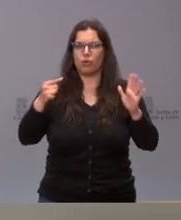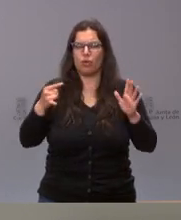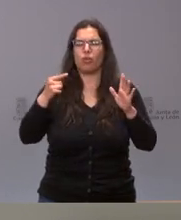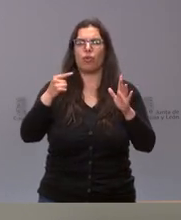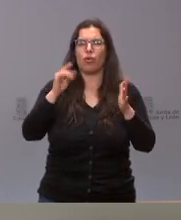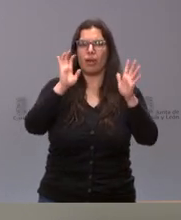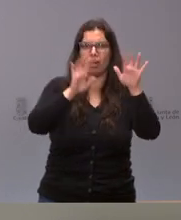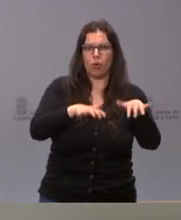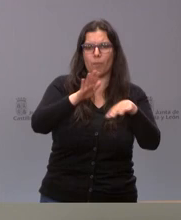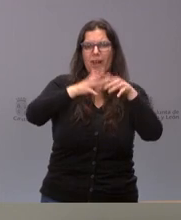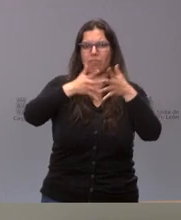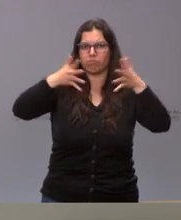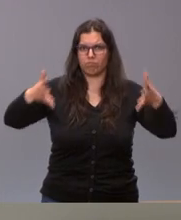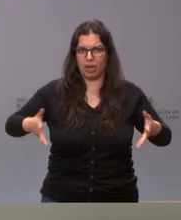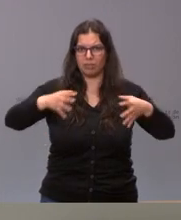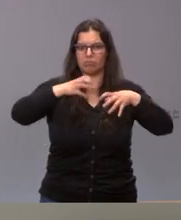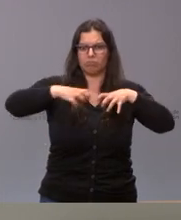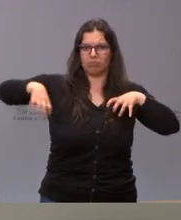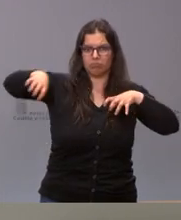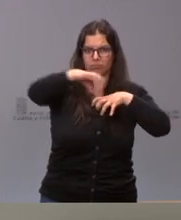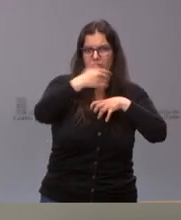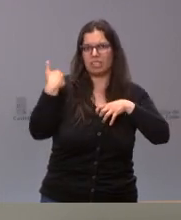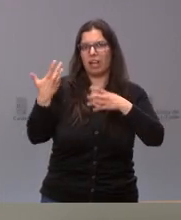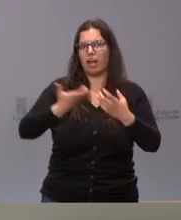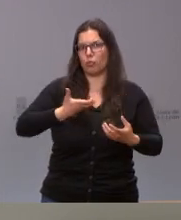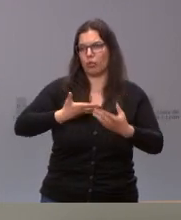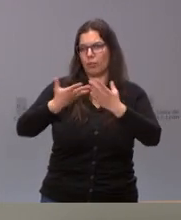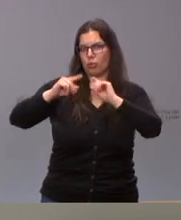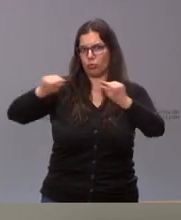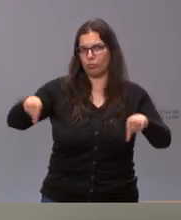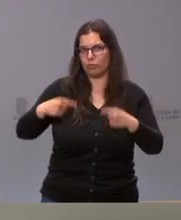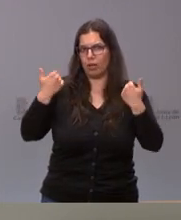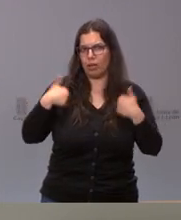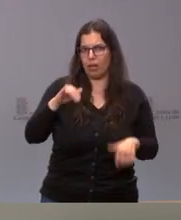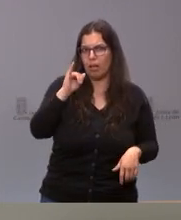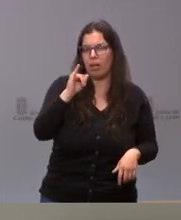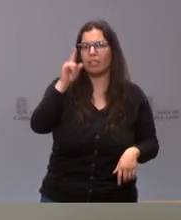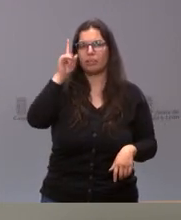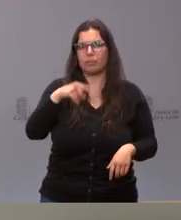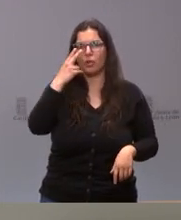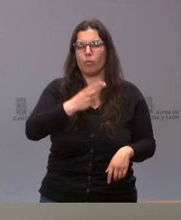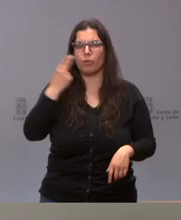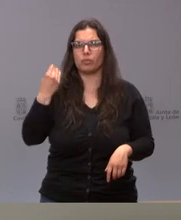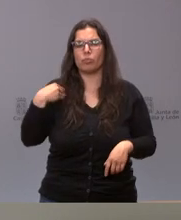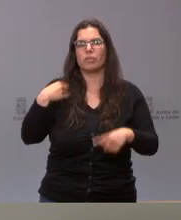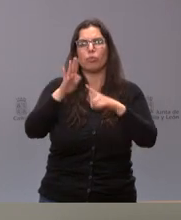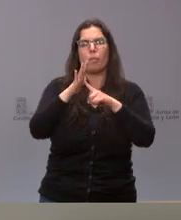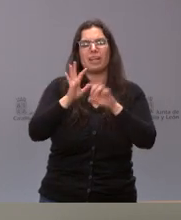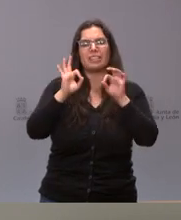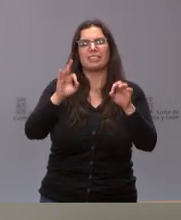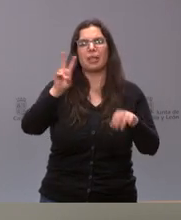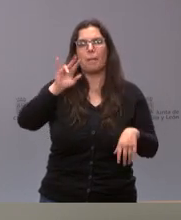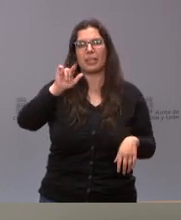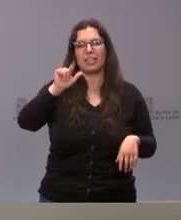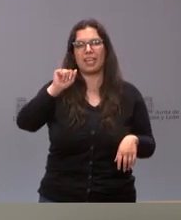ya se firmó el acuerdo con el ayuntamiento estamos muy comprometidos con la ampliación del parque de Villadangos es un